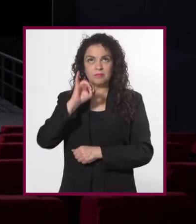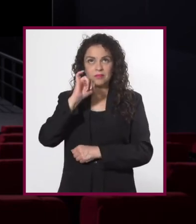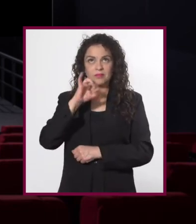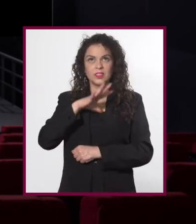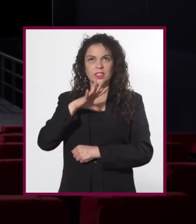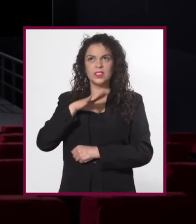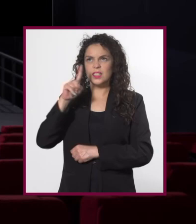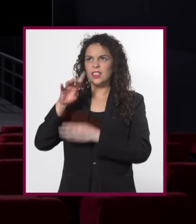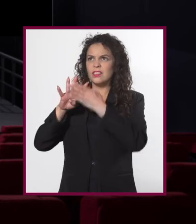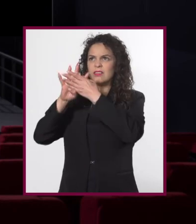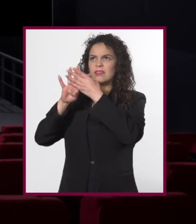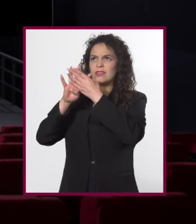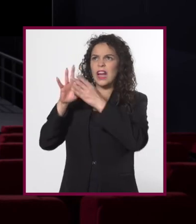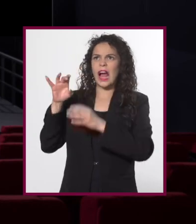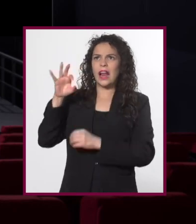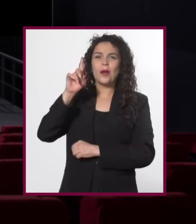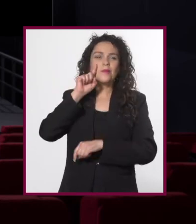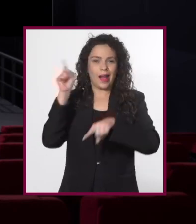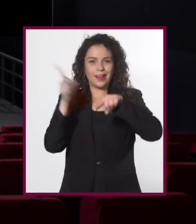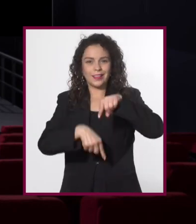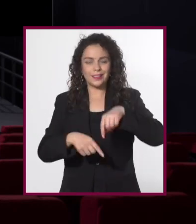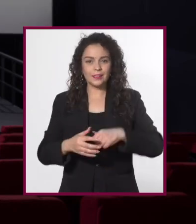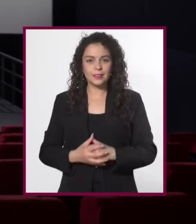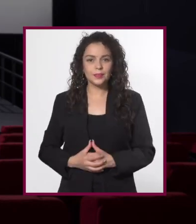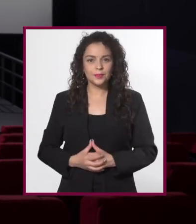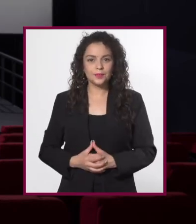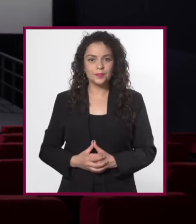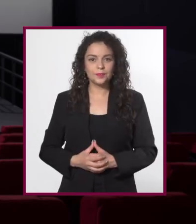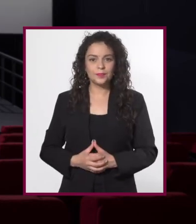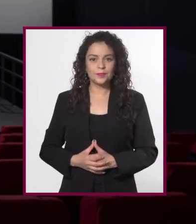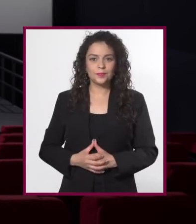Sí, las telarañas. Mañana las quitamos.